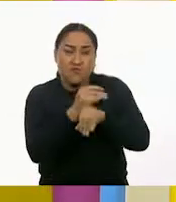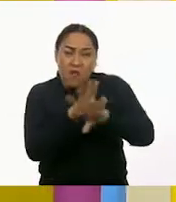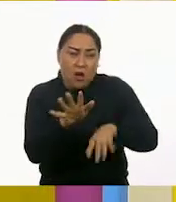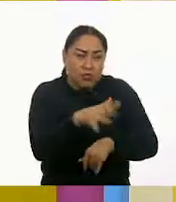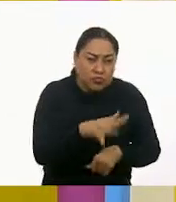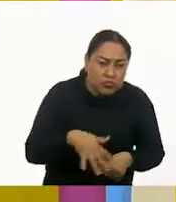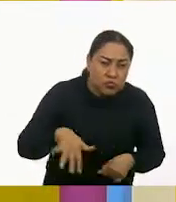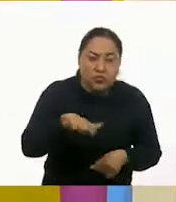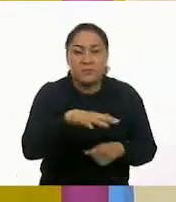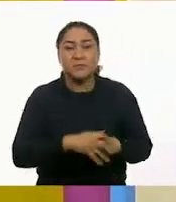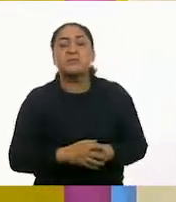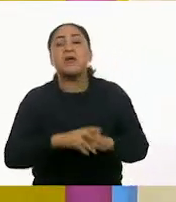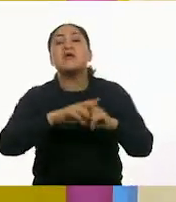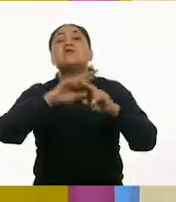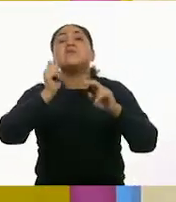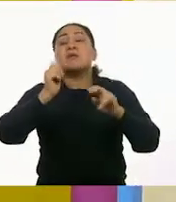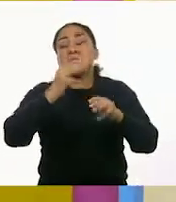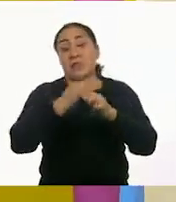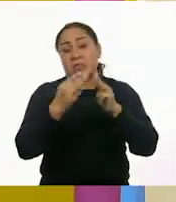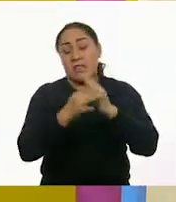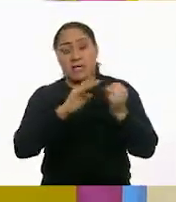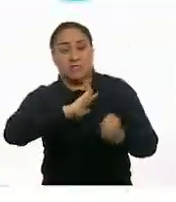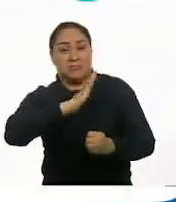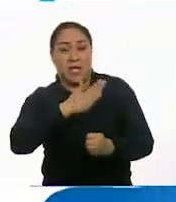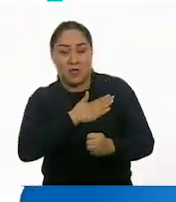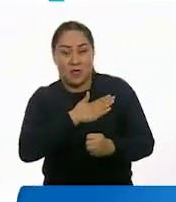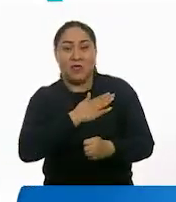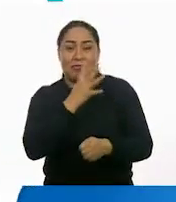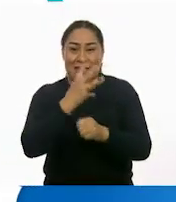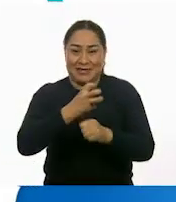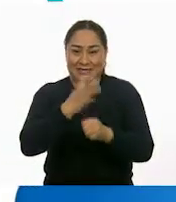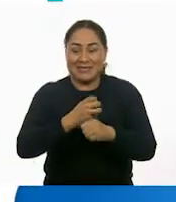de la asignatura Lengua Materna para Tercer Grado.